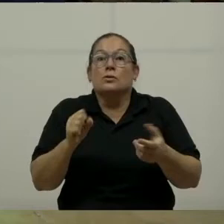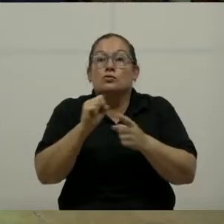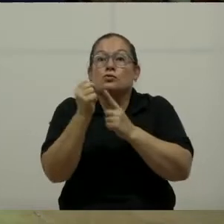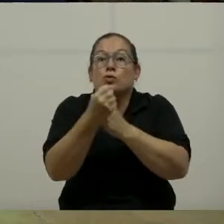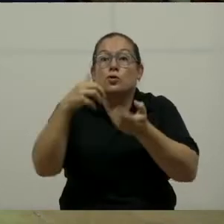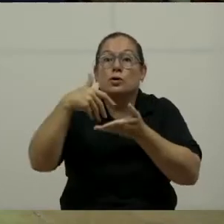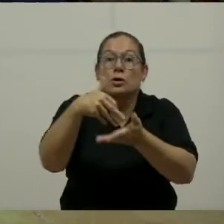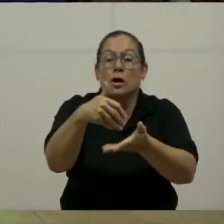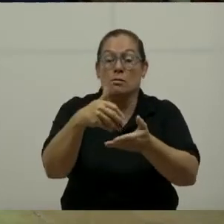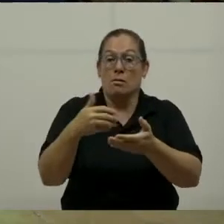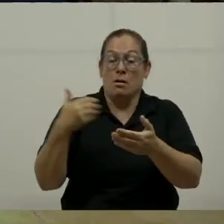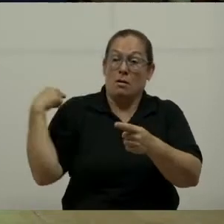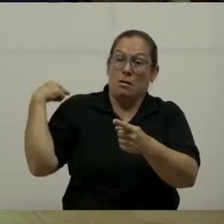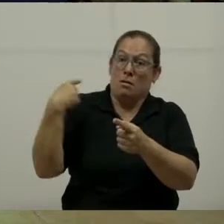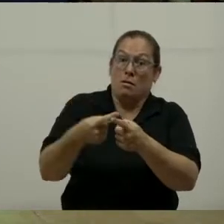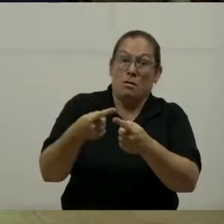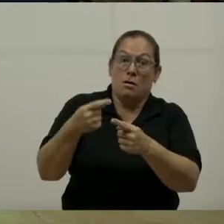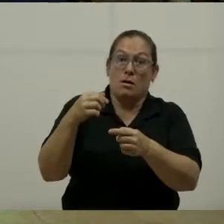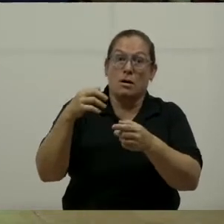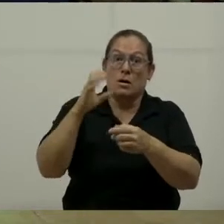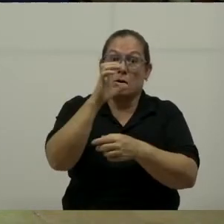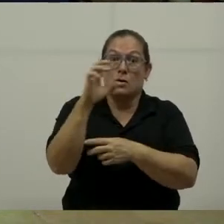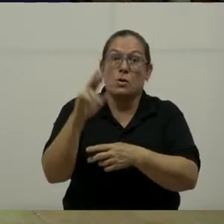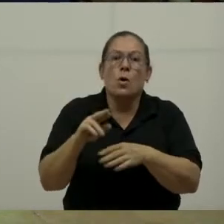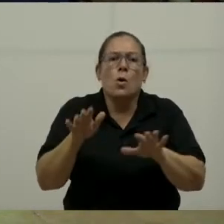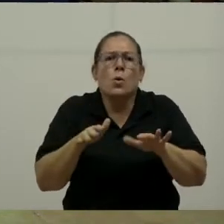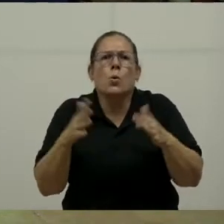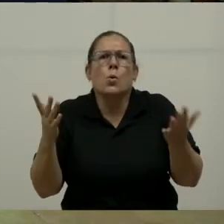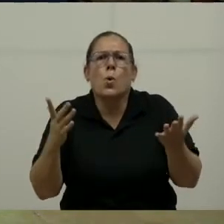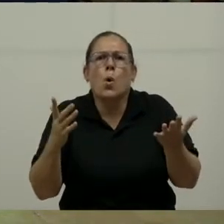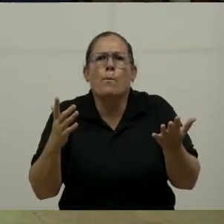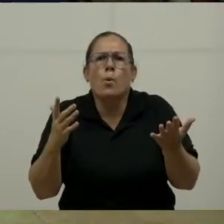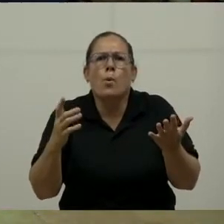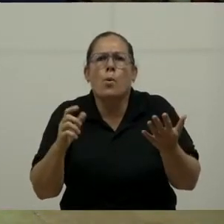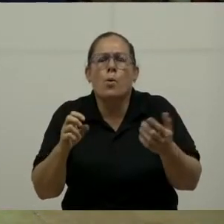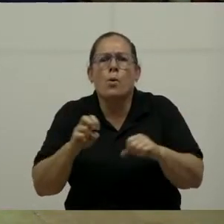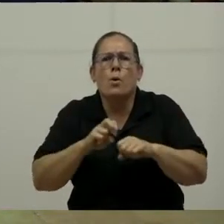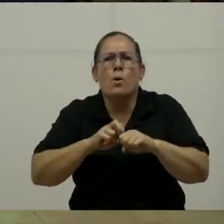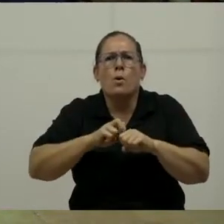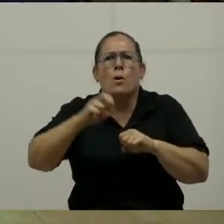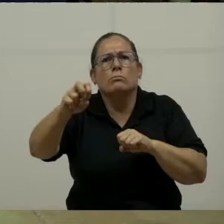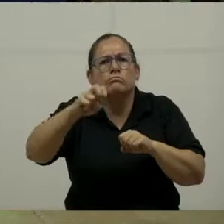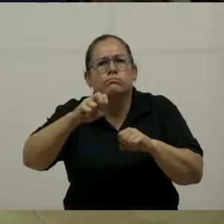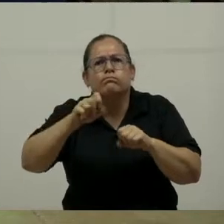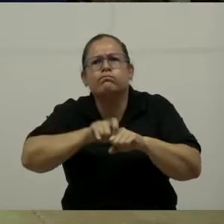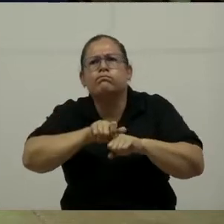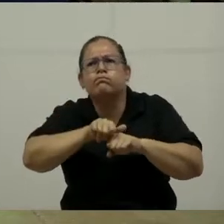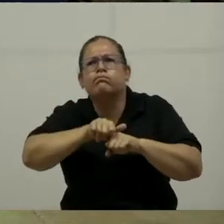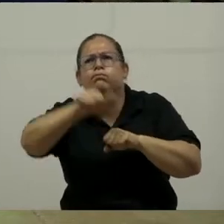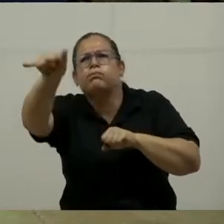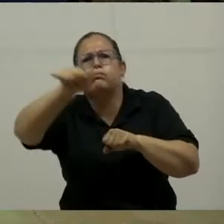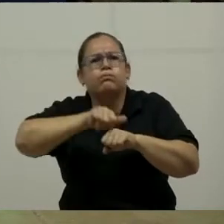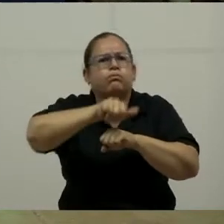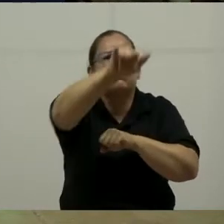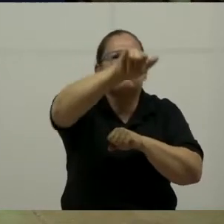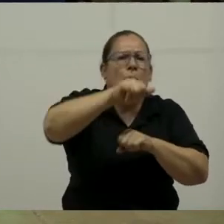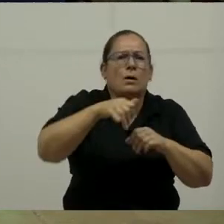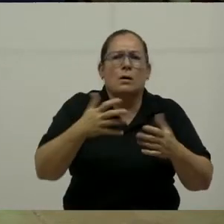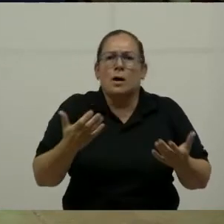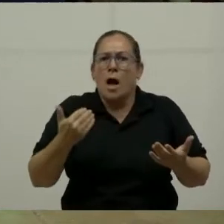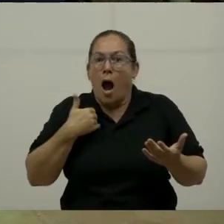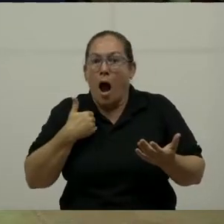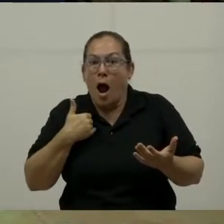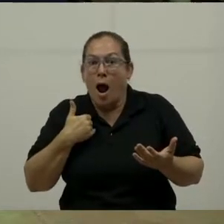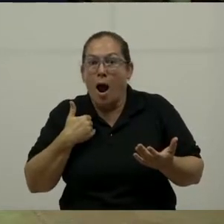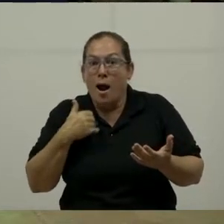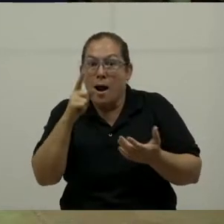Costa Rica a través de los años para saber cómo viajan diferentes países, ¿verdad? ¿Qué les gusta, pero no tenemos un